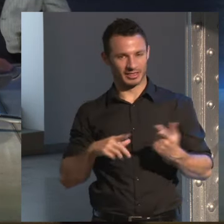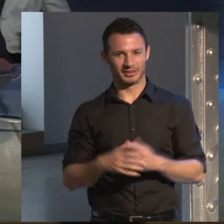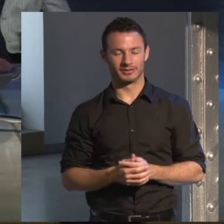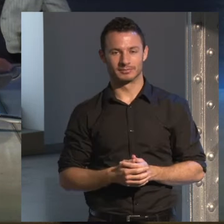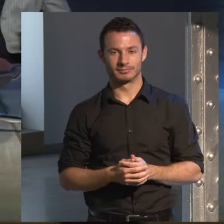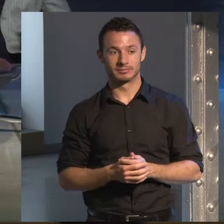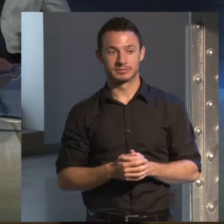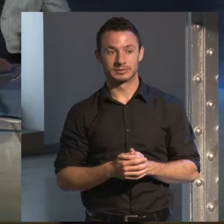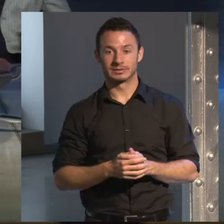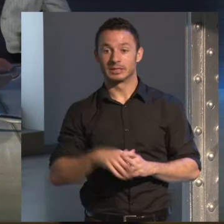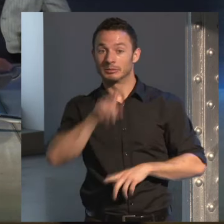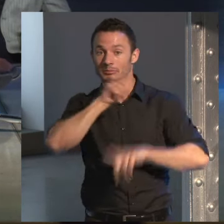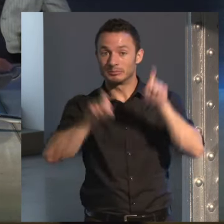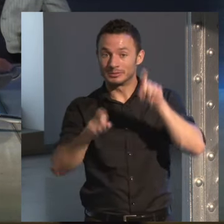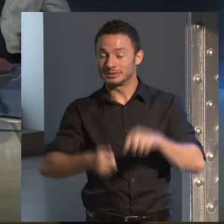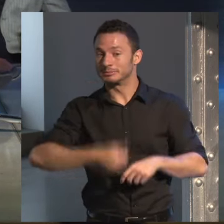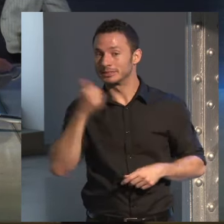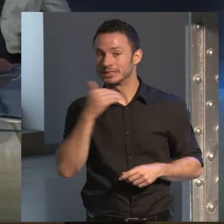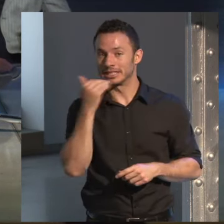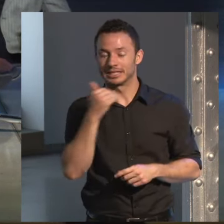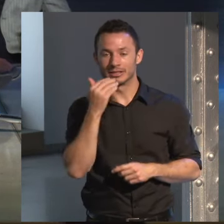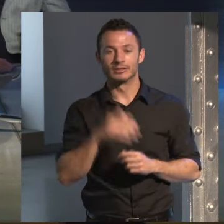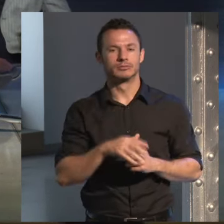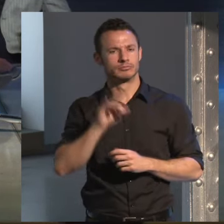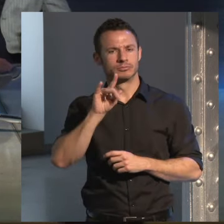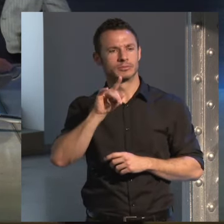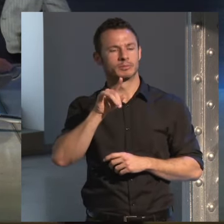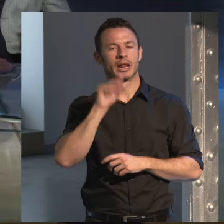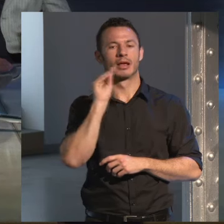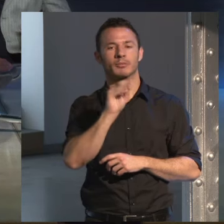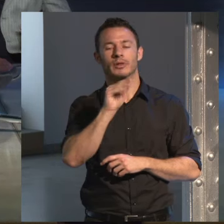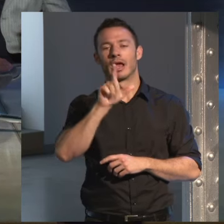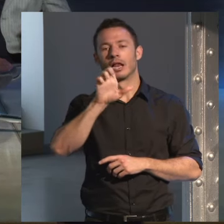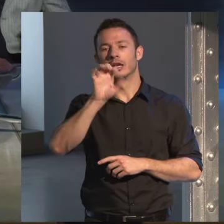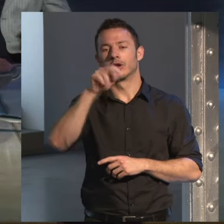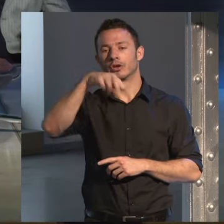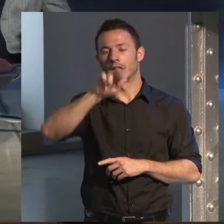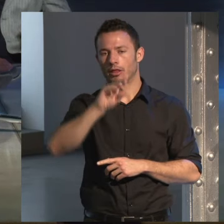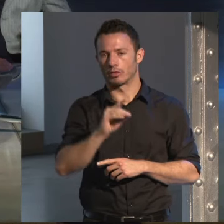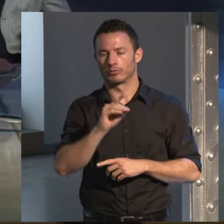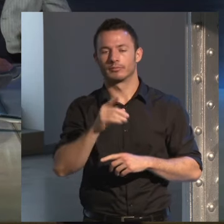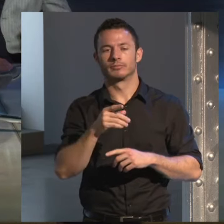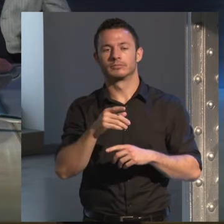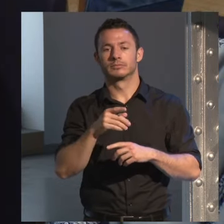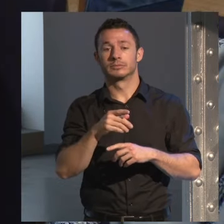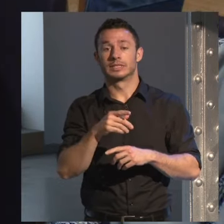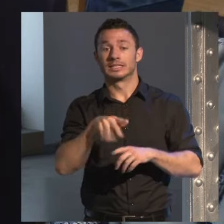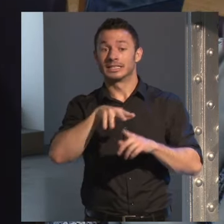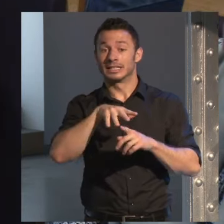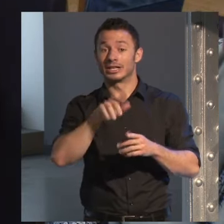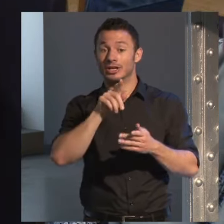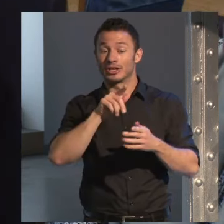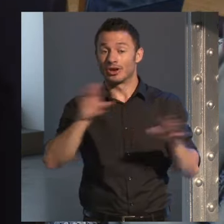¿alguna pregunta más? Sí, otra otra pregunta para Leonardo ¿cómo ve la novela actual española?